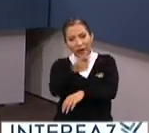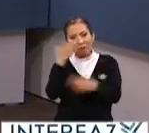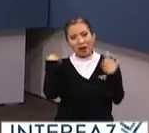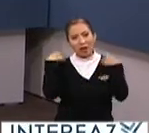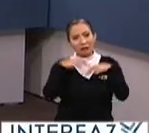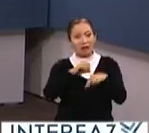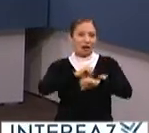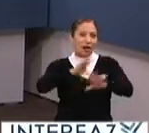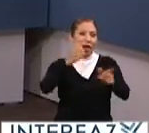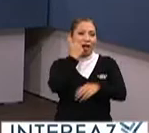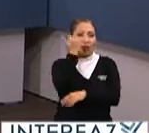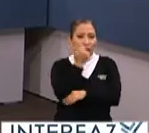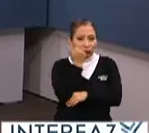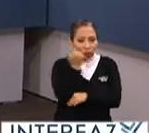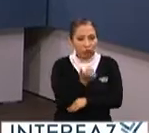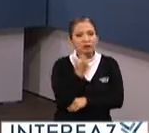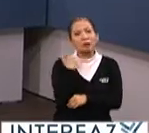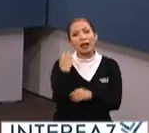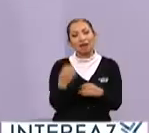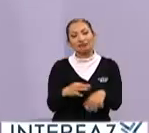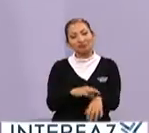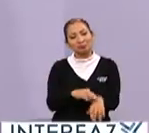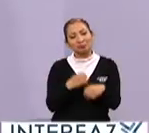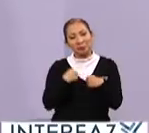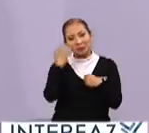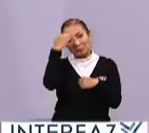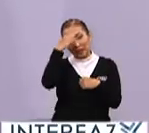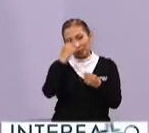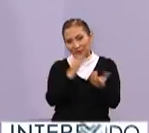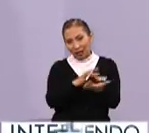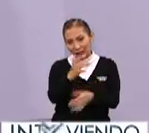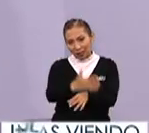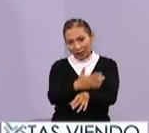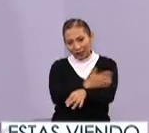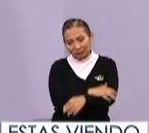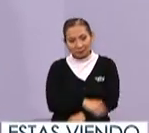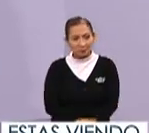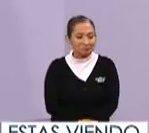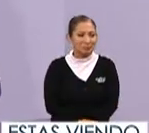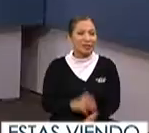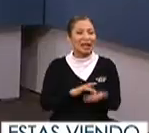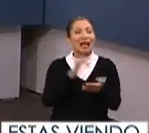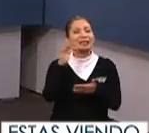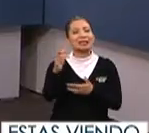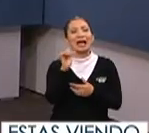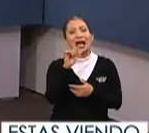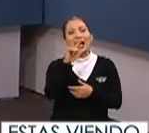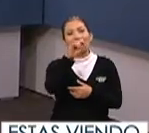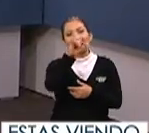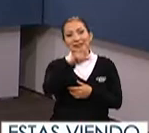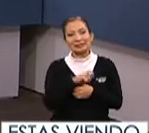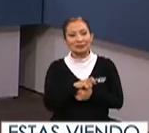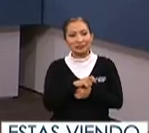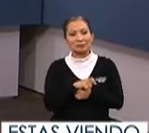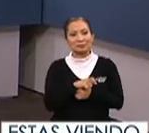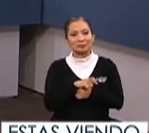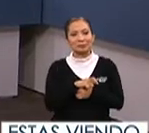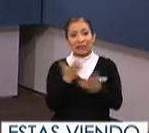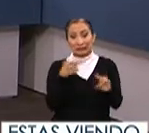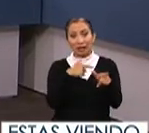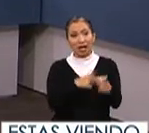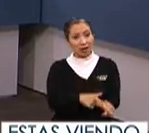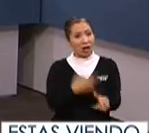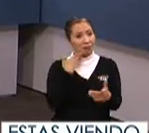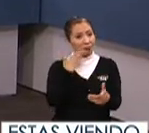docentes y por supuesto a tus alumnos a que vivan algo así gracias por habernos acompañado gracias gracias Alex y pues que